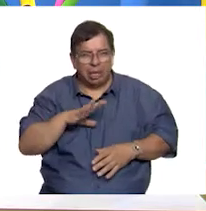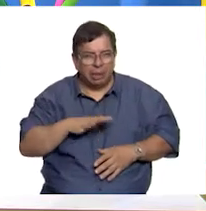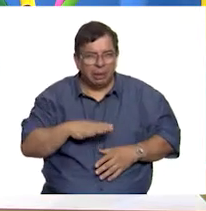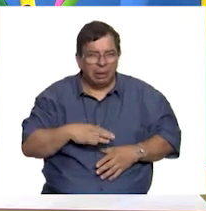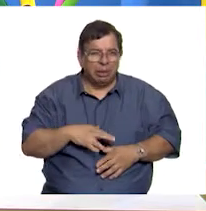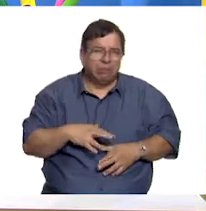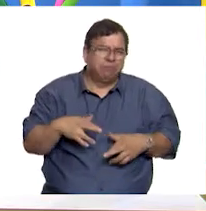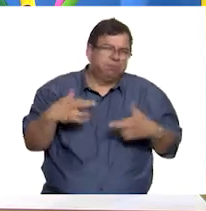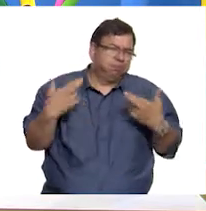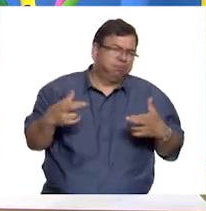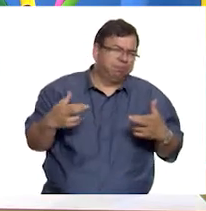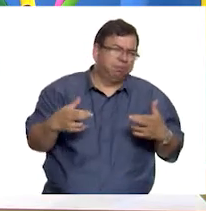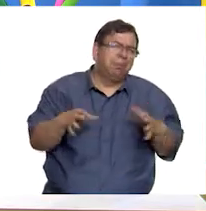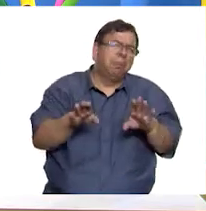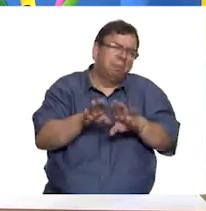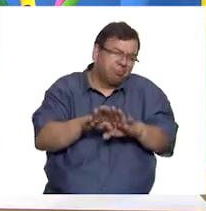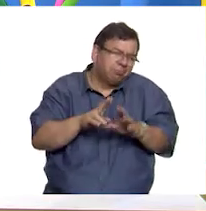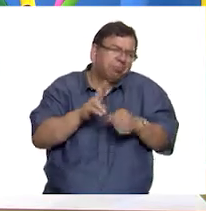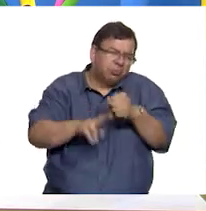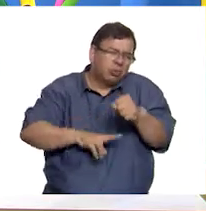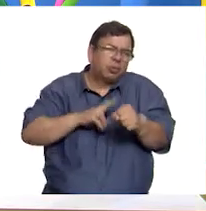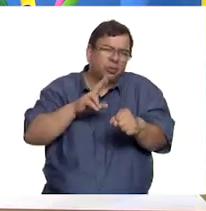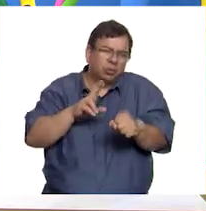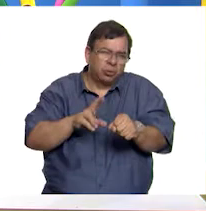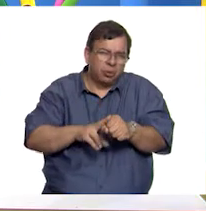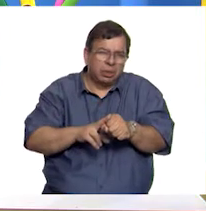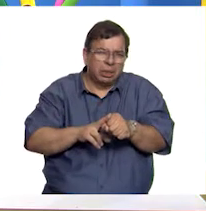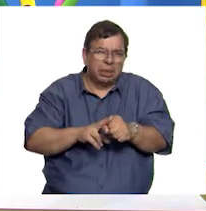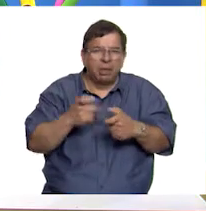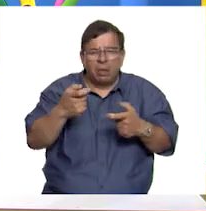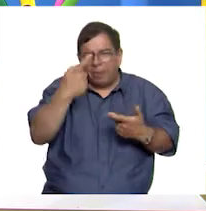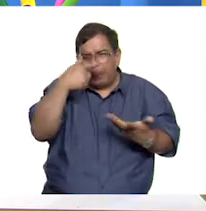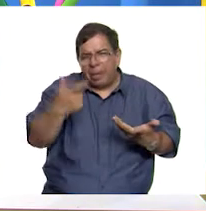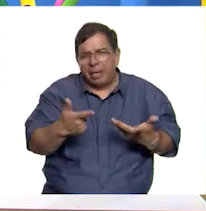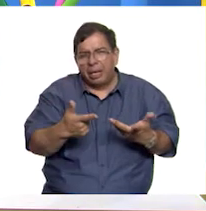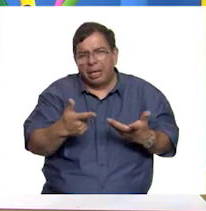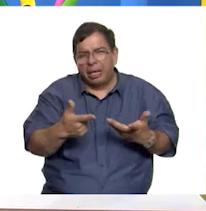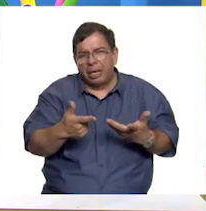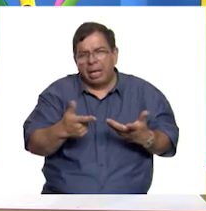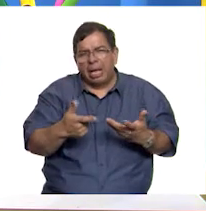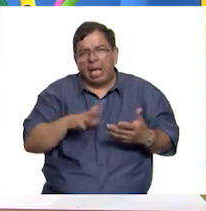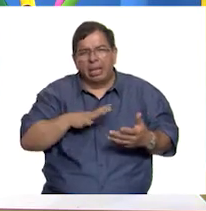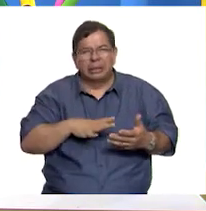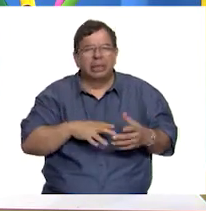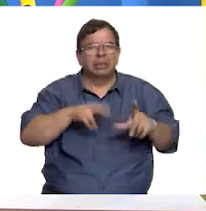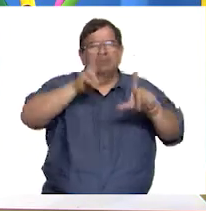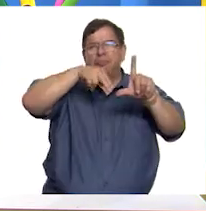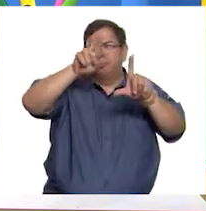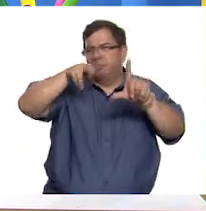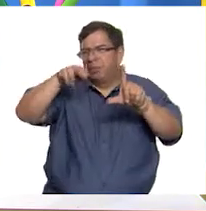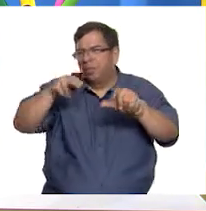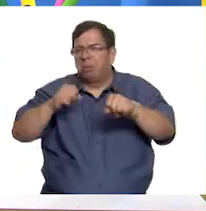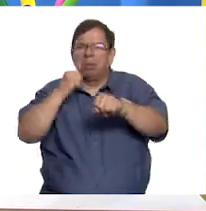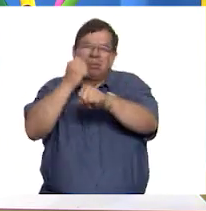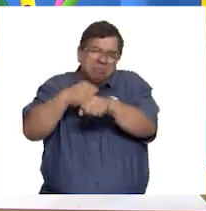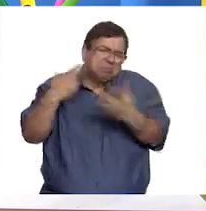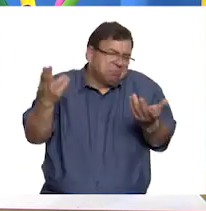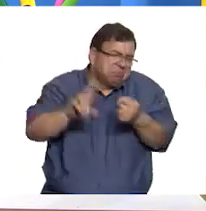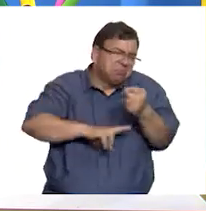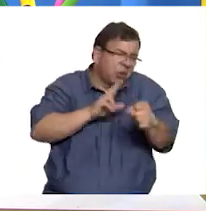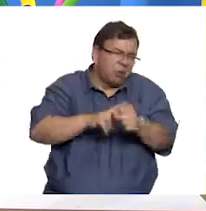riqueza, pues me suena lógico que utilizaran todo su dinero para mandar a hacer pinturas o esculturas.